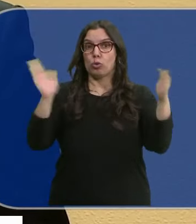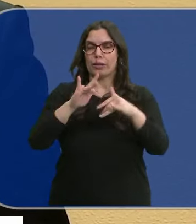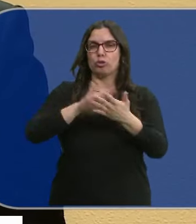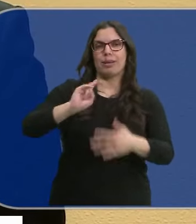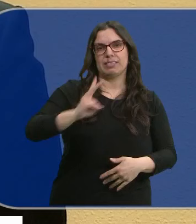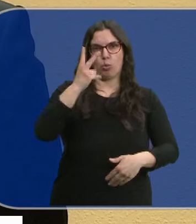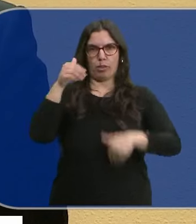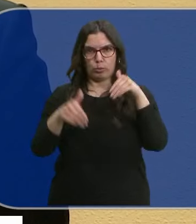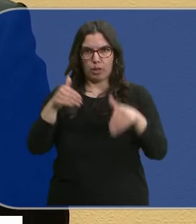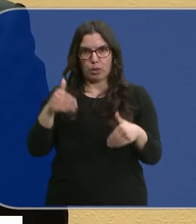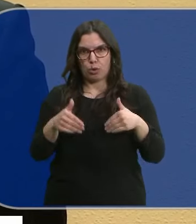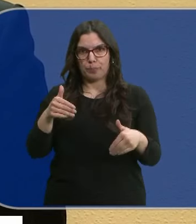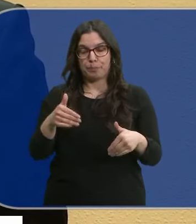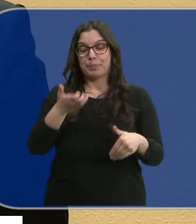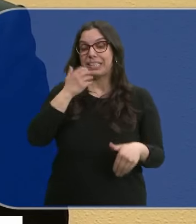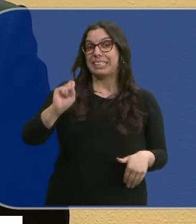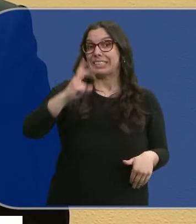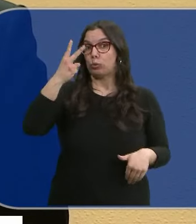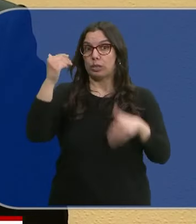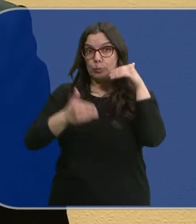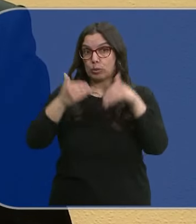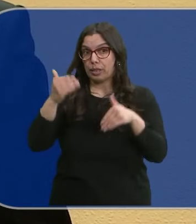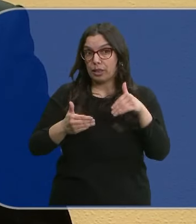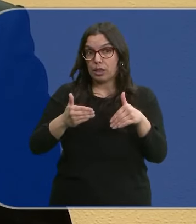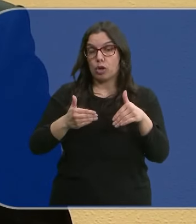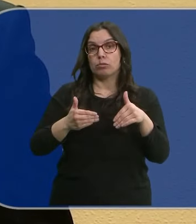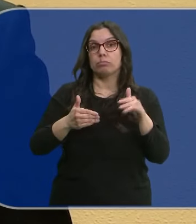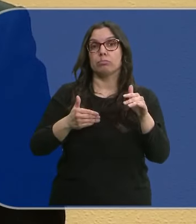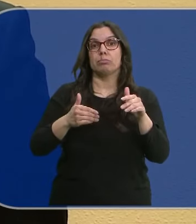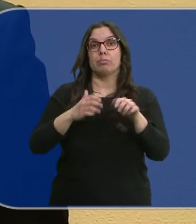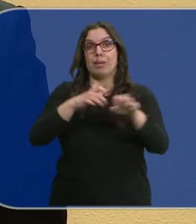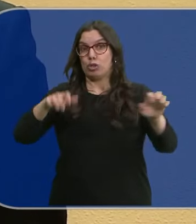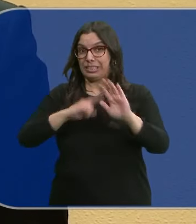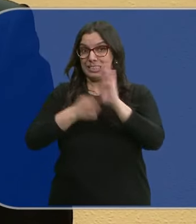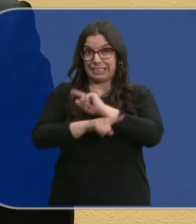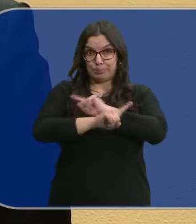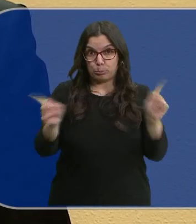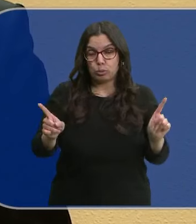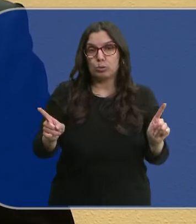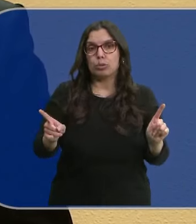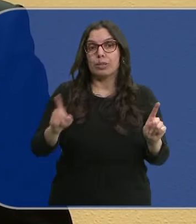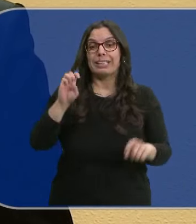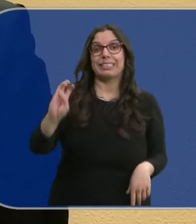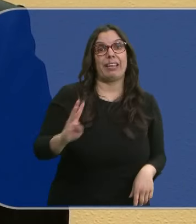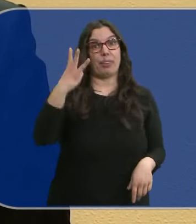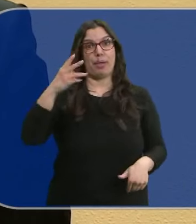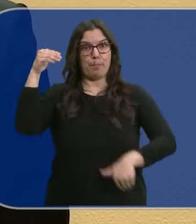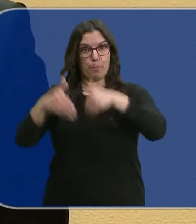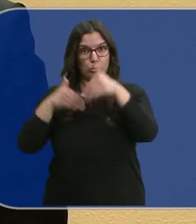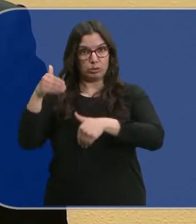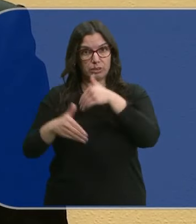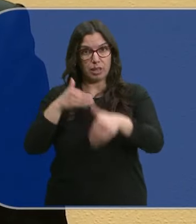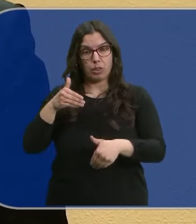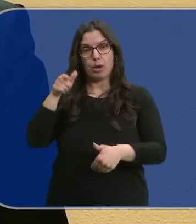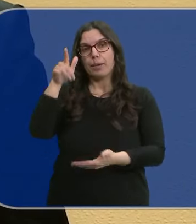segunda votación. Si en esa segunda votación no sale elegido ningún candidato, en la tercera votación